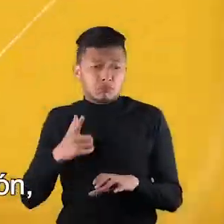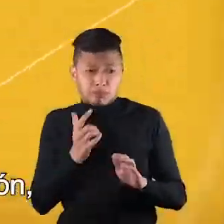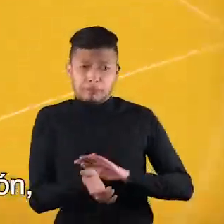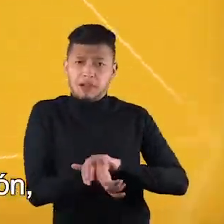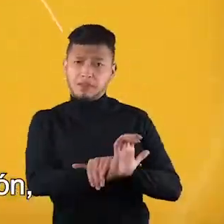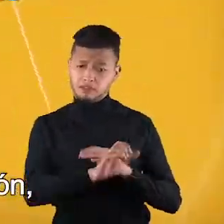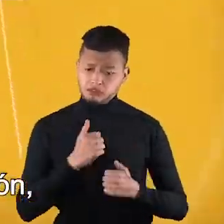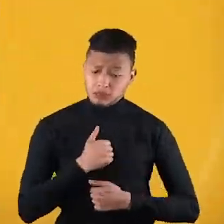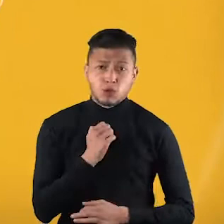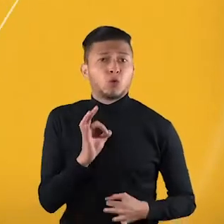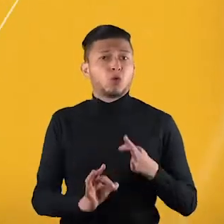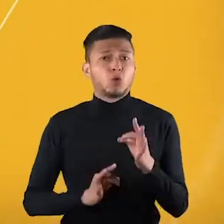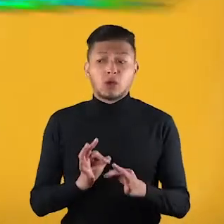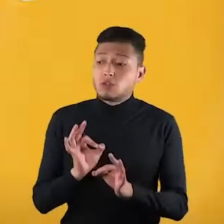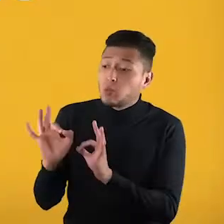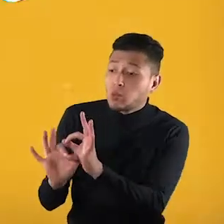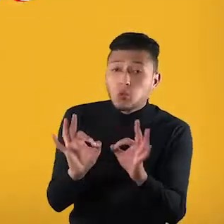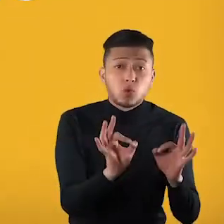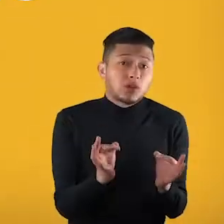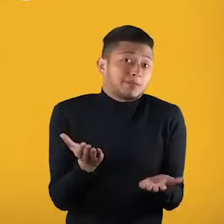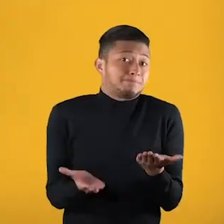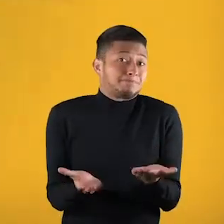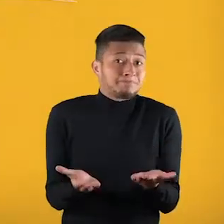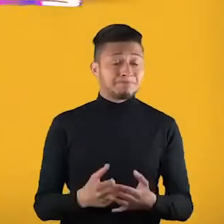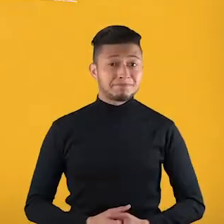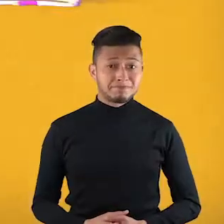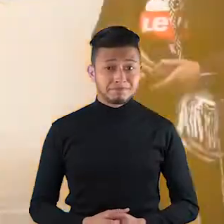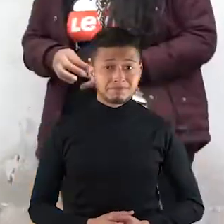comportamiento de prevención, autocuidado y cuidado mutuo.